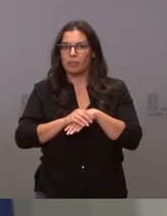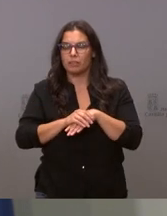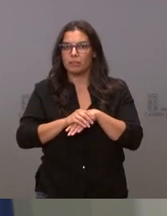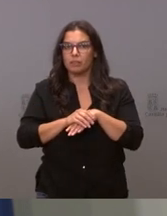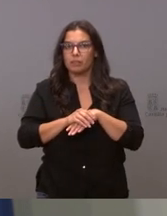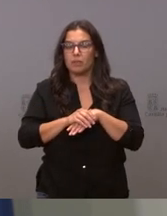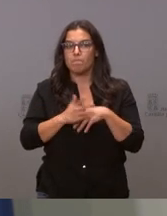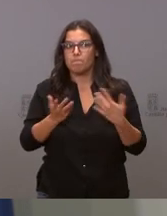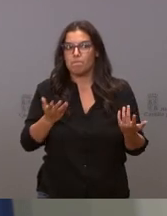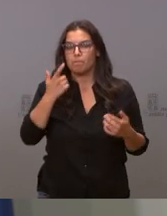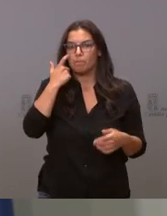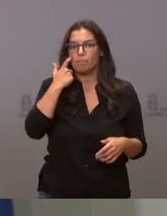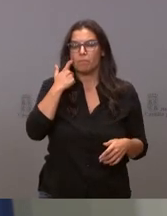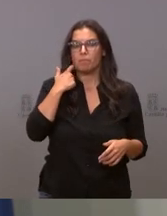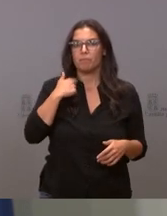con